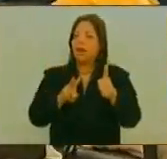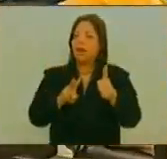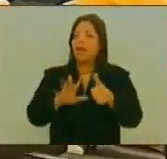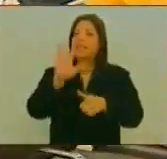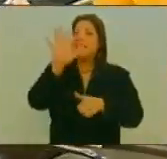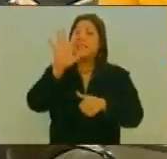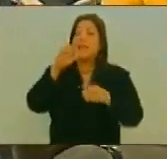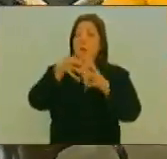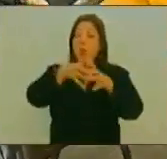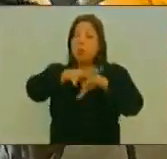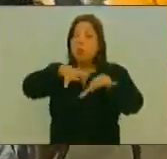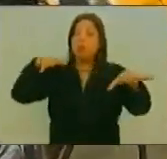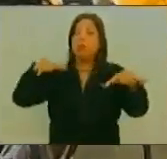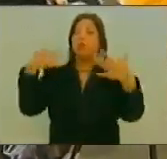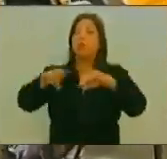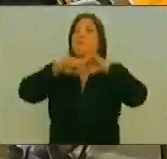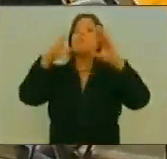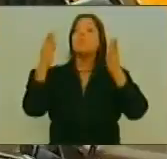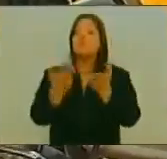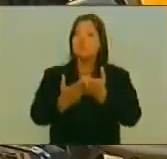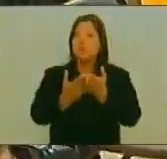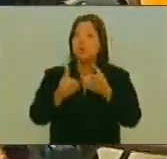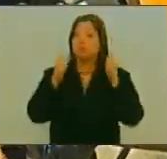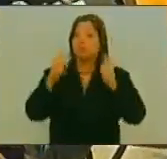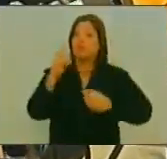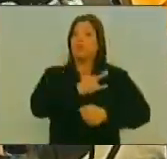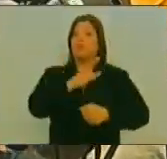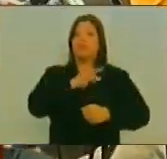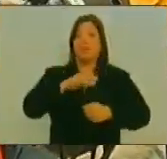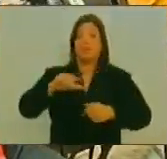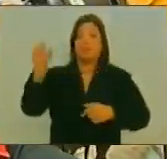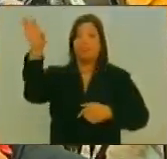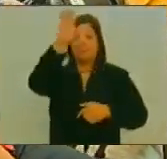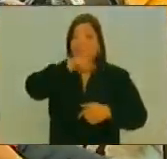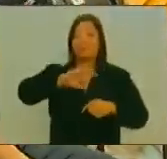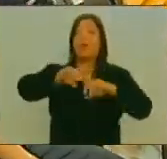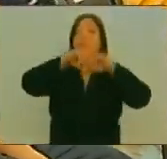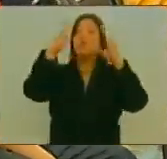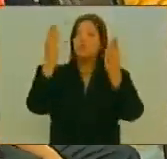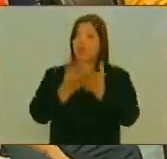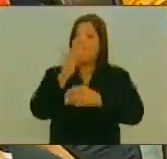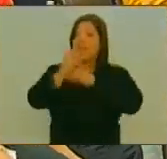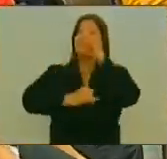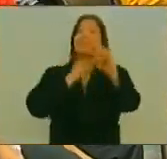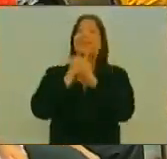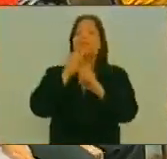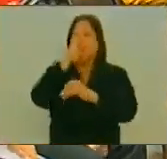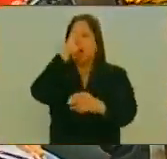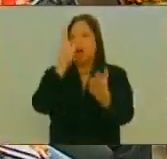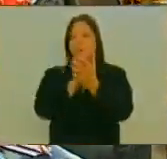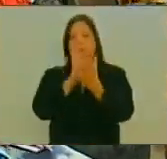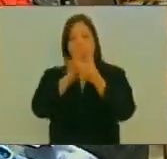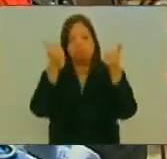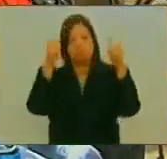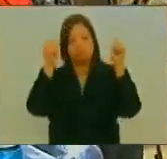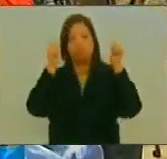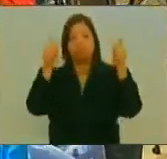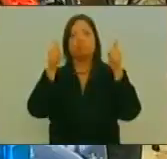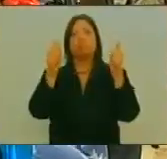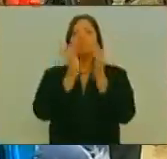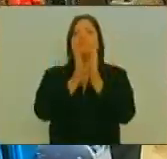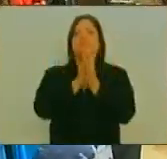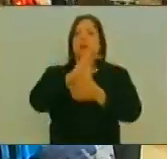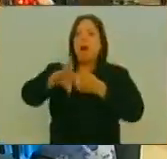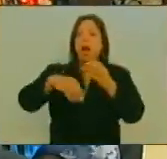Quinta Matrícula Más Grande Del Mundo Aspecto Reconocido Por Las Organizaciones Internacionales A Pesar De Las